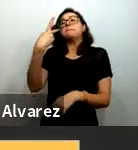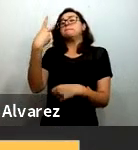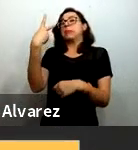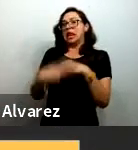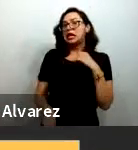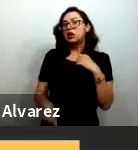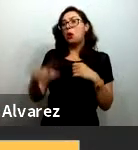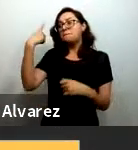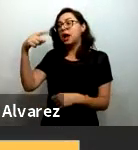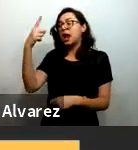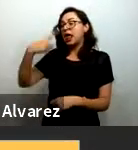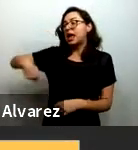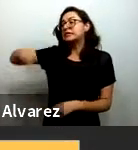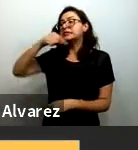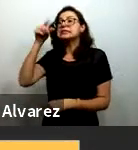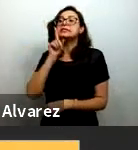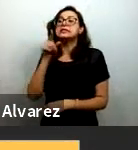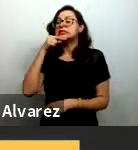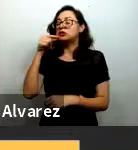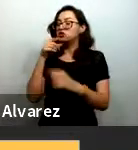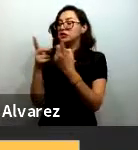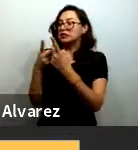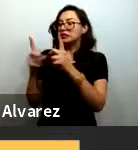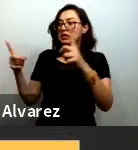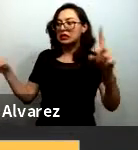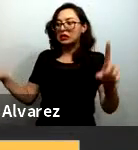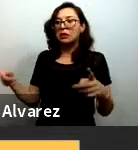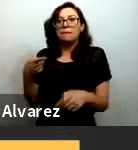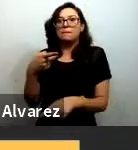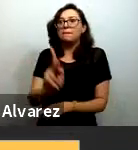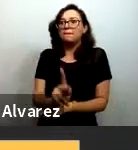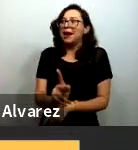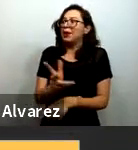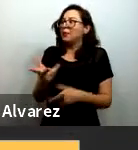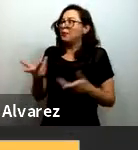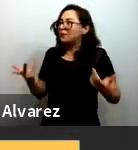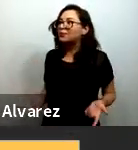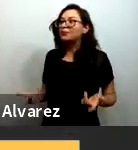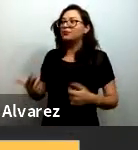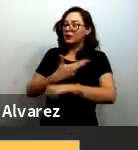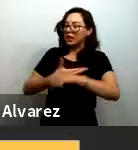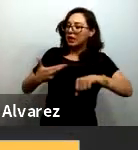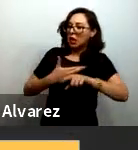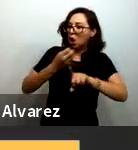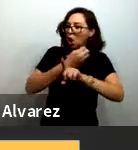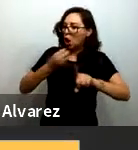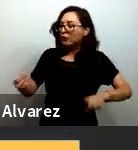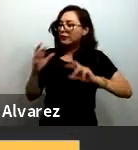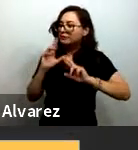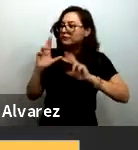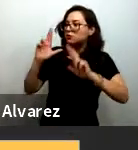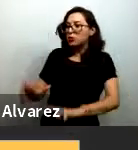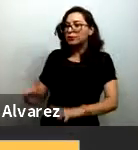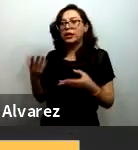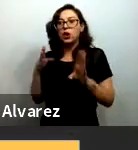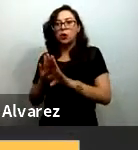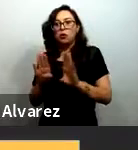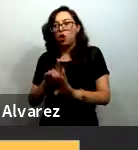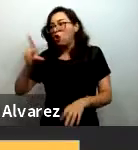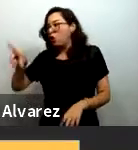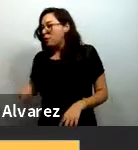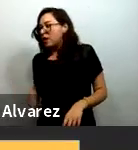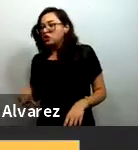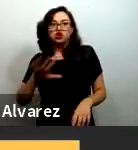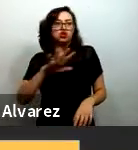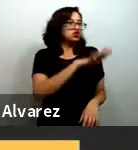y niños en México pero no veíamos que hubiera una respuesta organizada ni por parte del sector público ni por parte del sector social